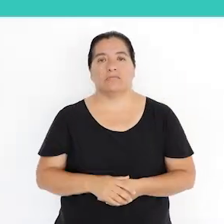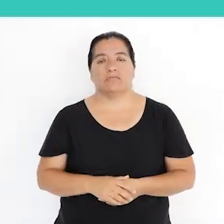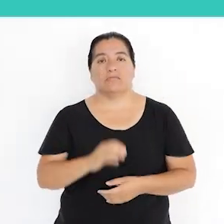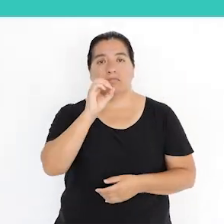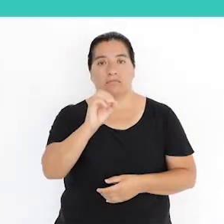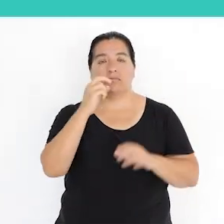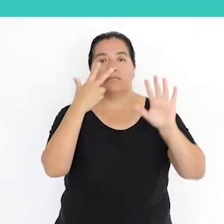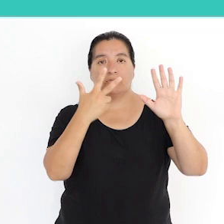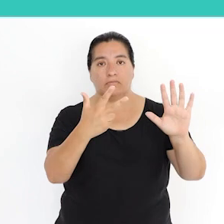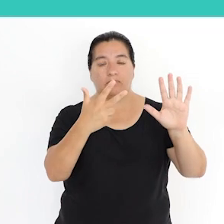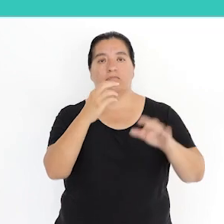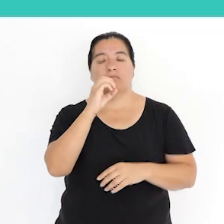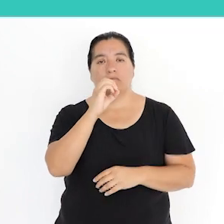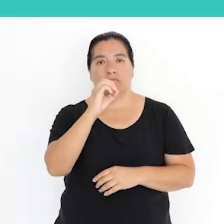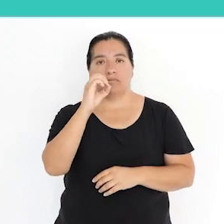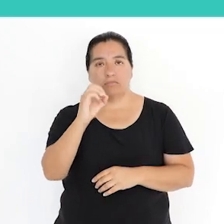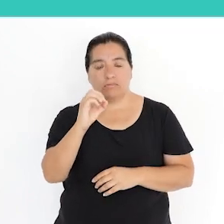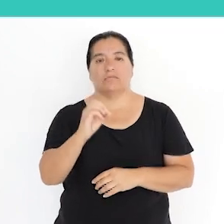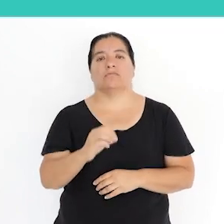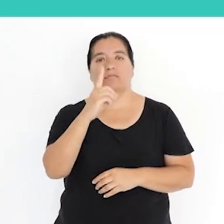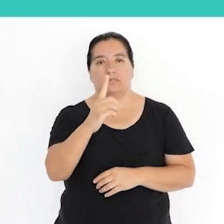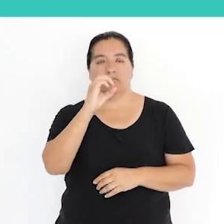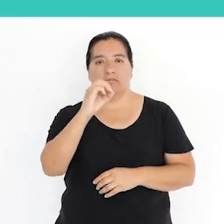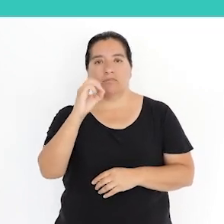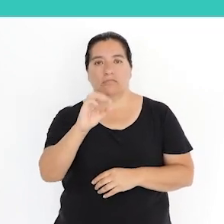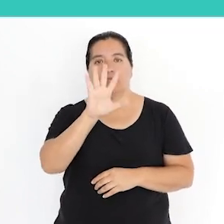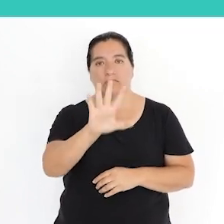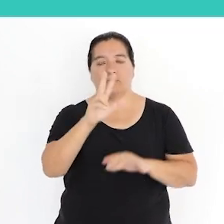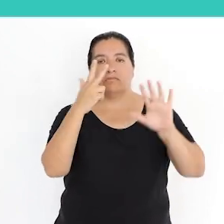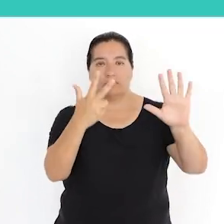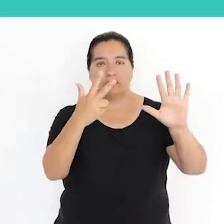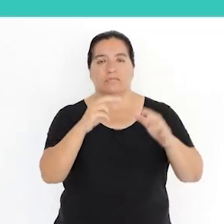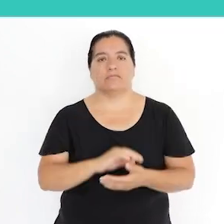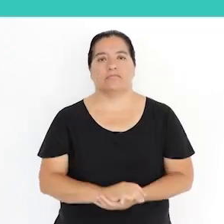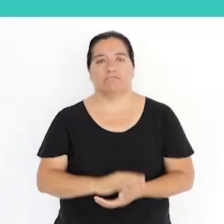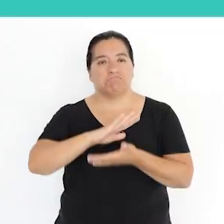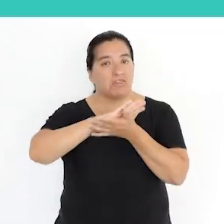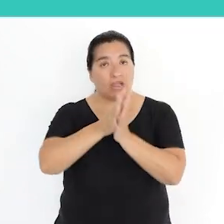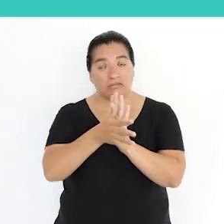0800-1058, Línea Gratuita.